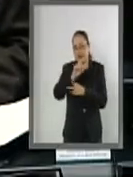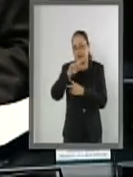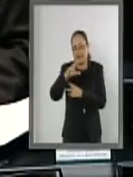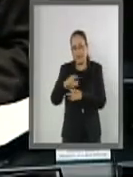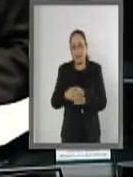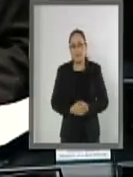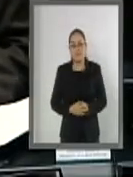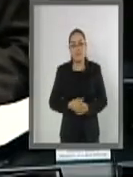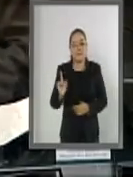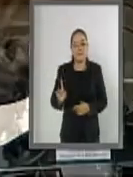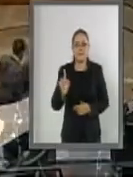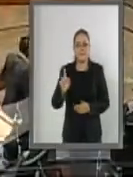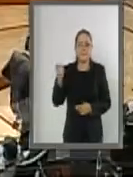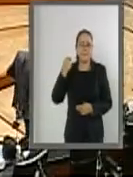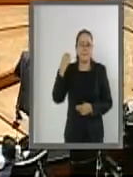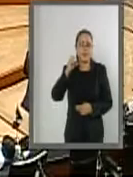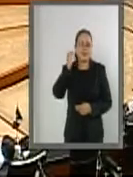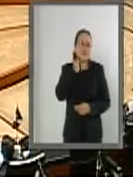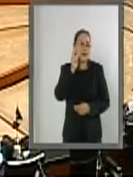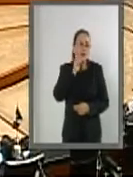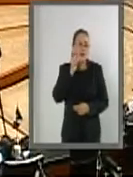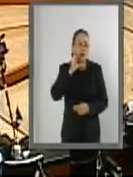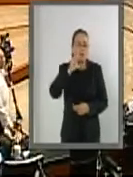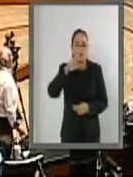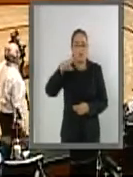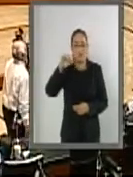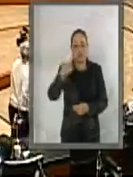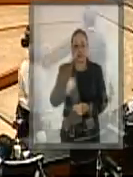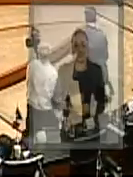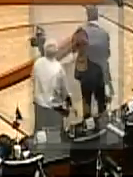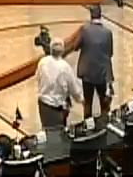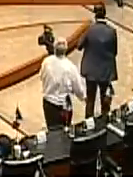En uso de la voz, la senadora Cuevas Barrón.